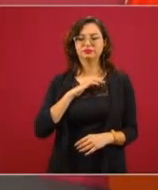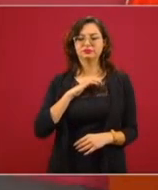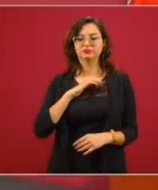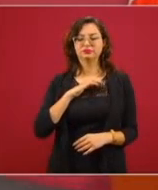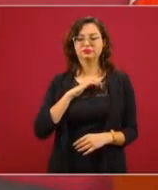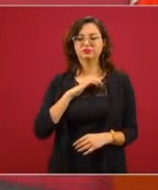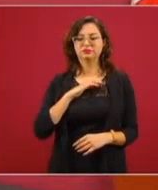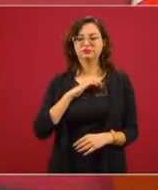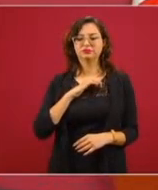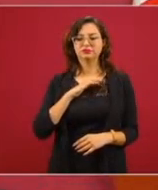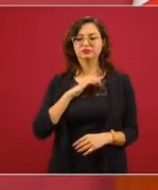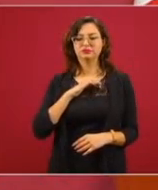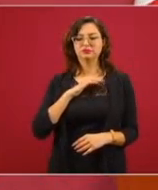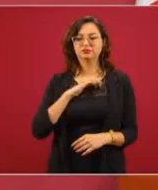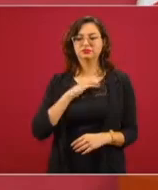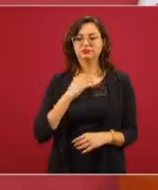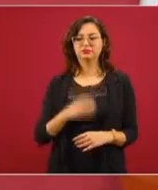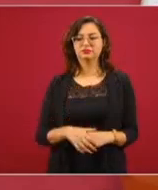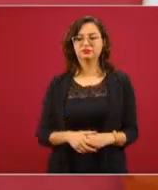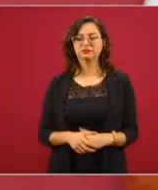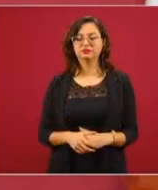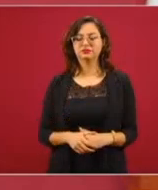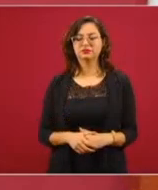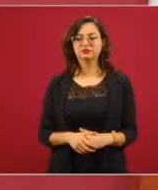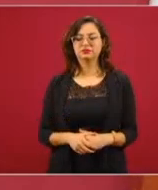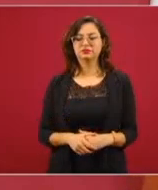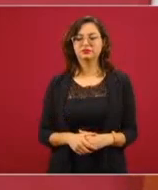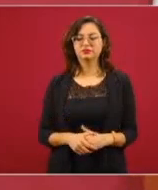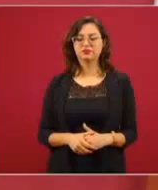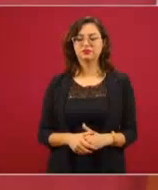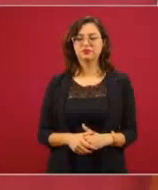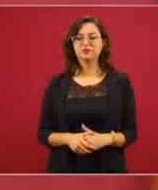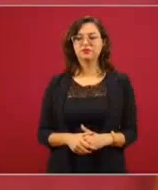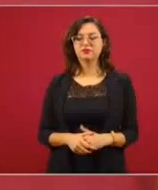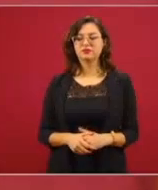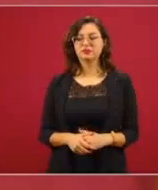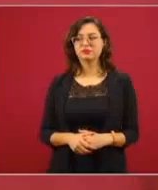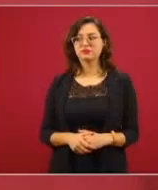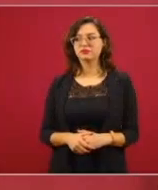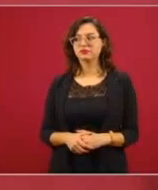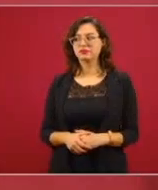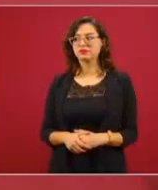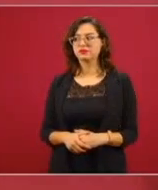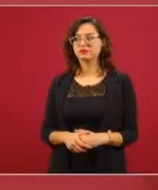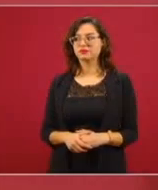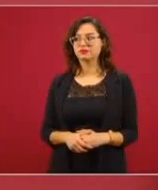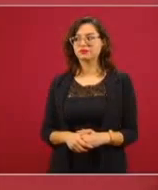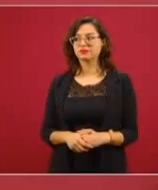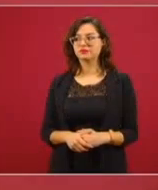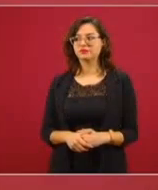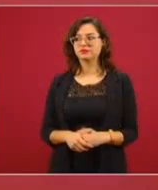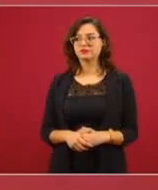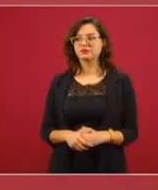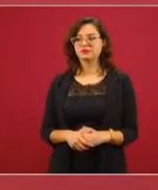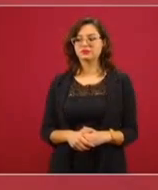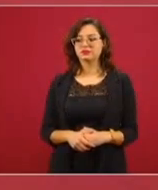fortaleciendo valores, sobre todo